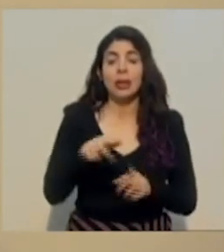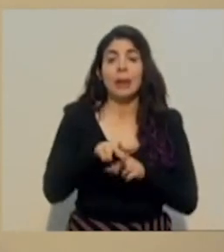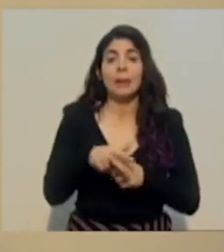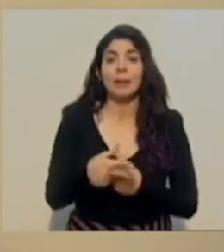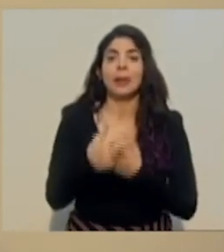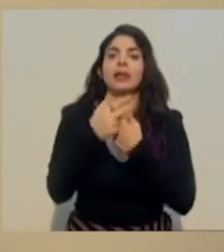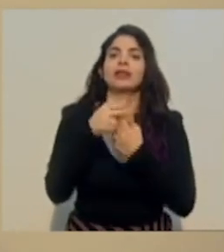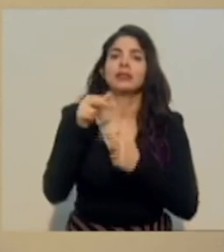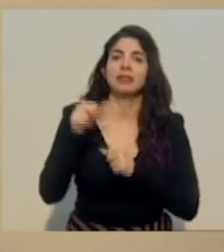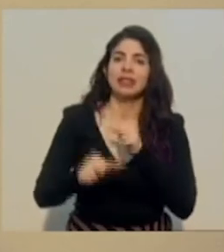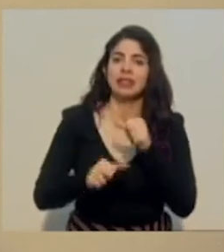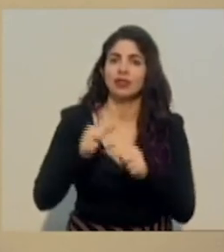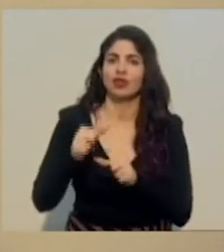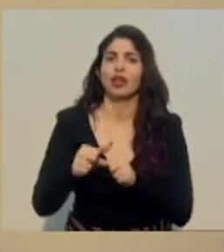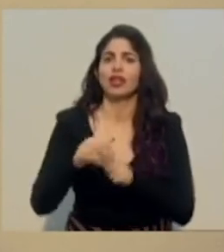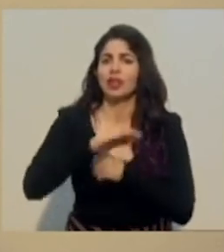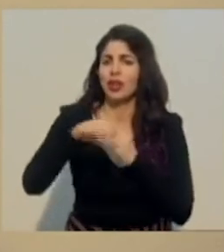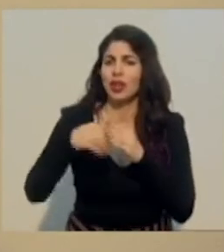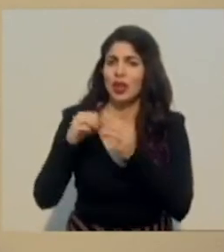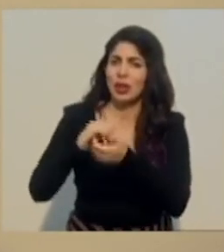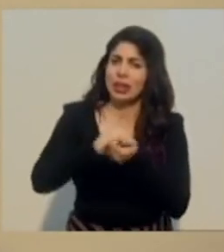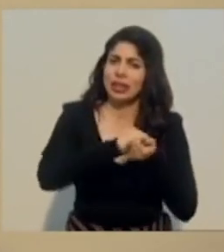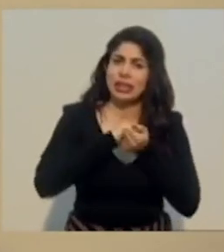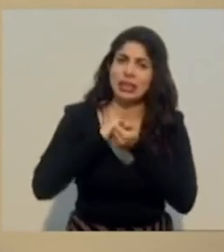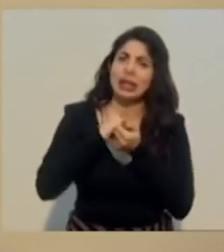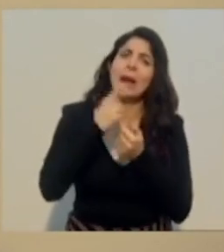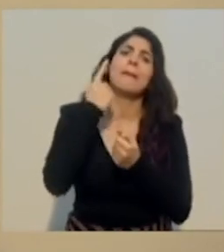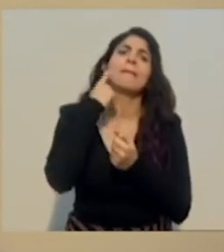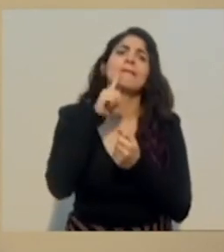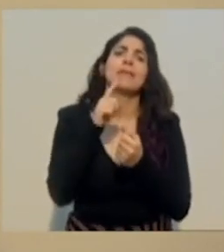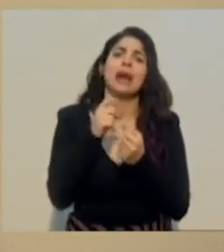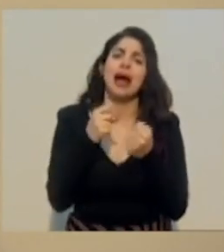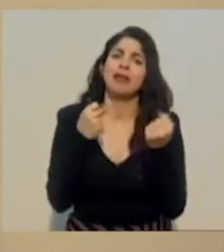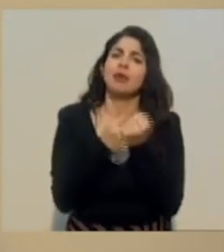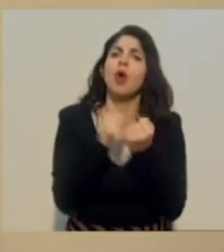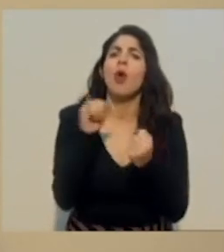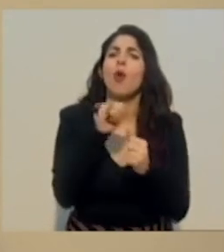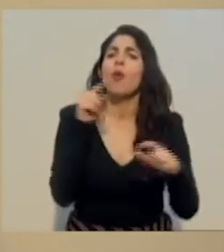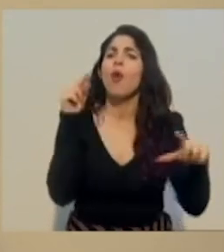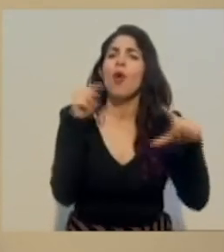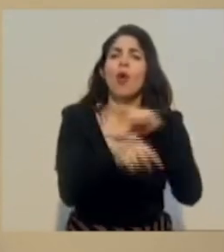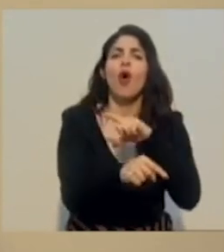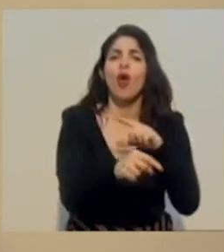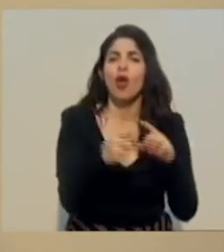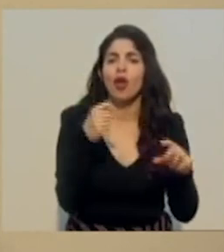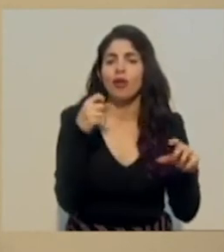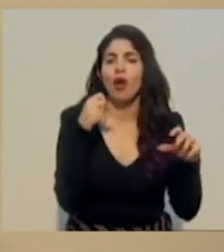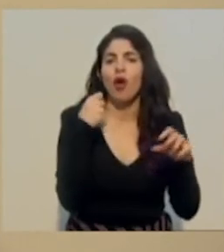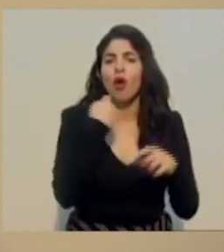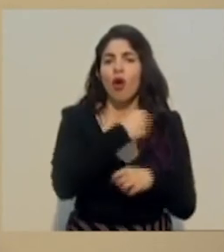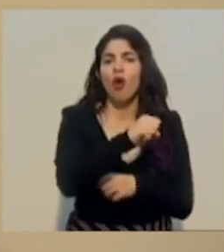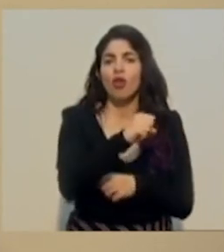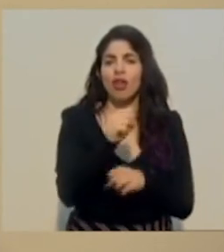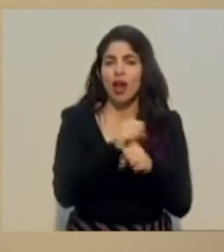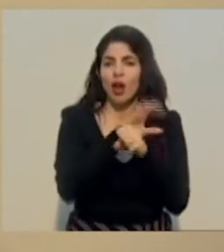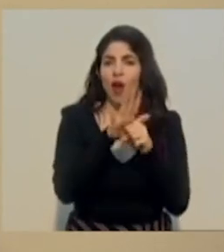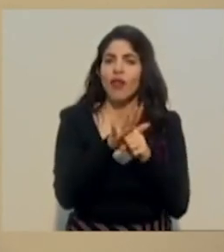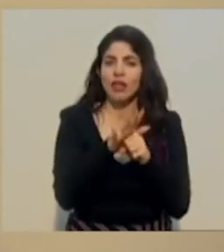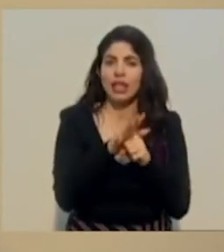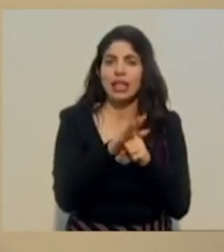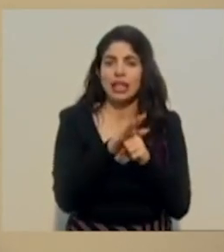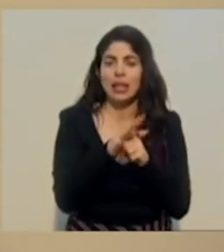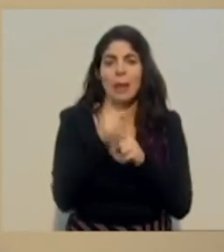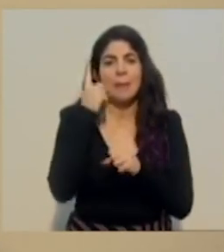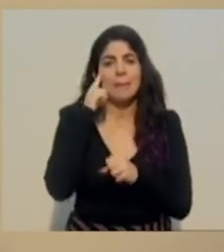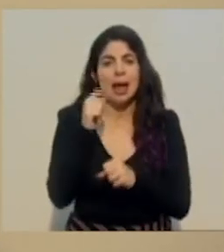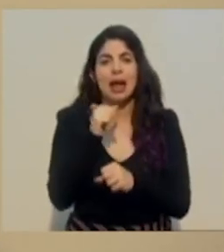mancomunado para meterle definitivamente un gol al COVID y no detener de una vez